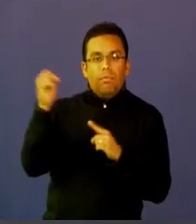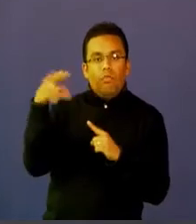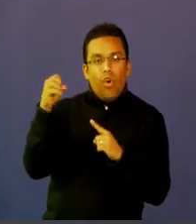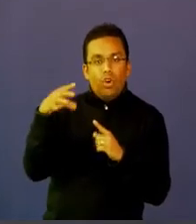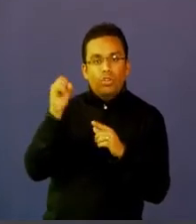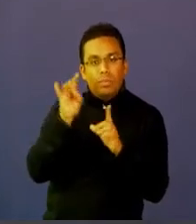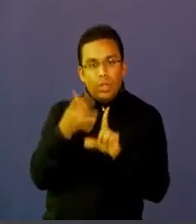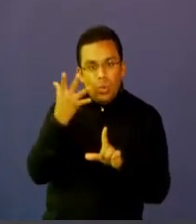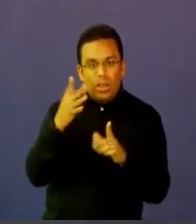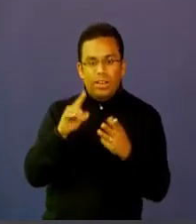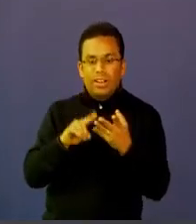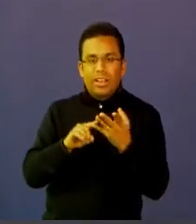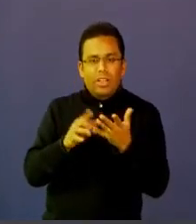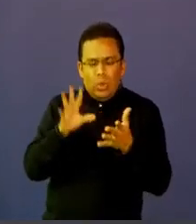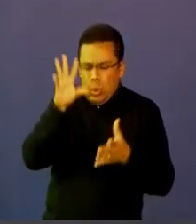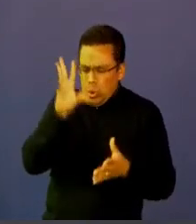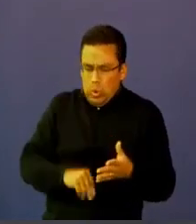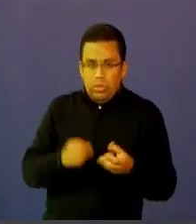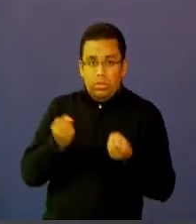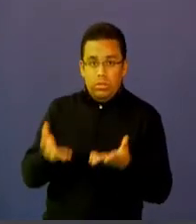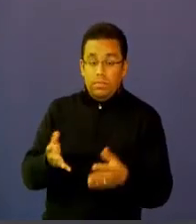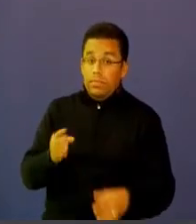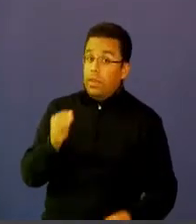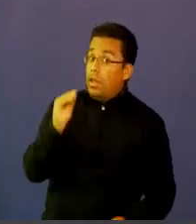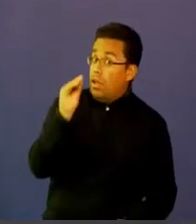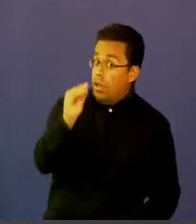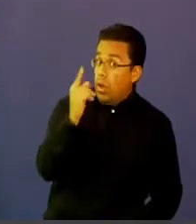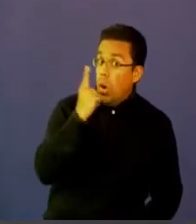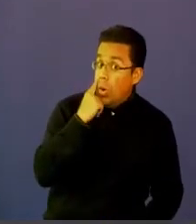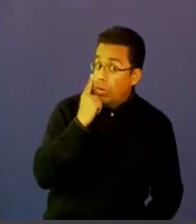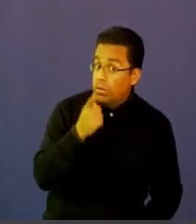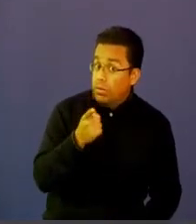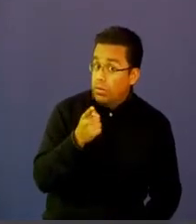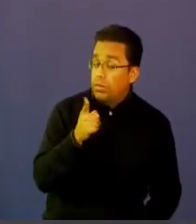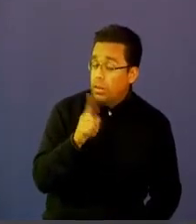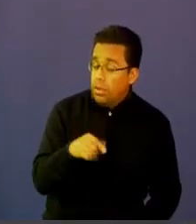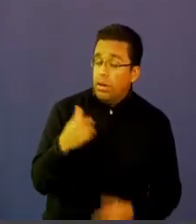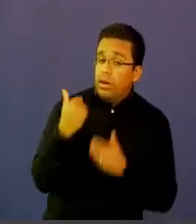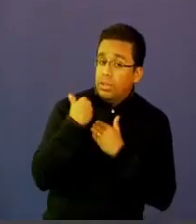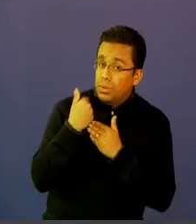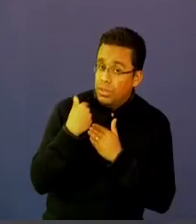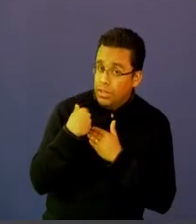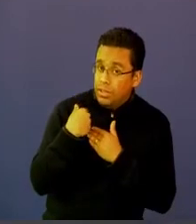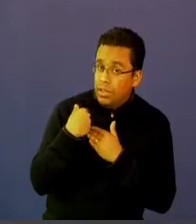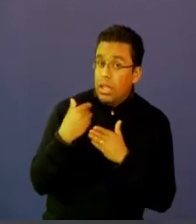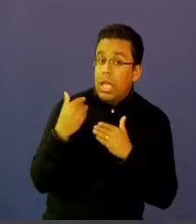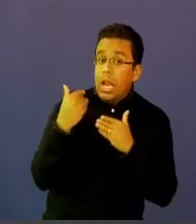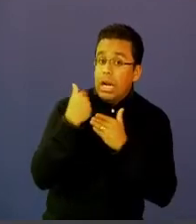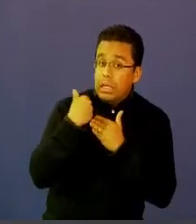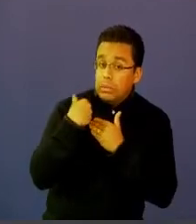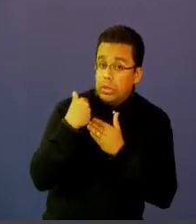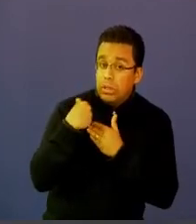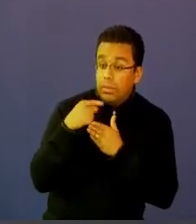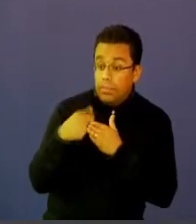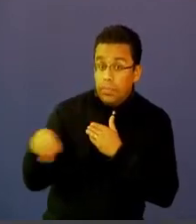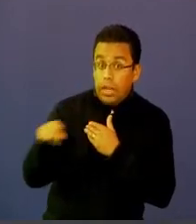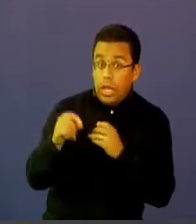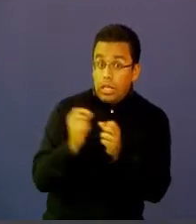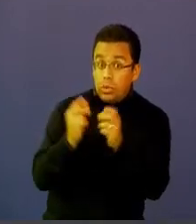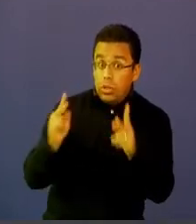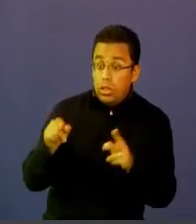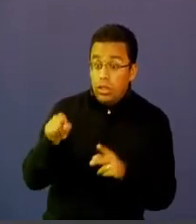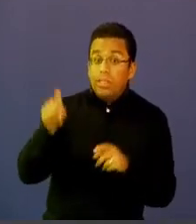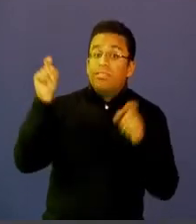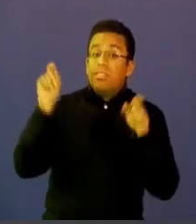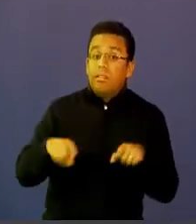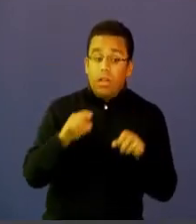herramientas ojo también debo decir que tenemos una gran responsabilidad profesores y la gran responsabilidad es que esos estudiantes utilicen